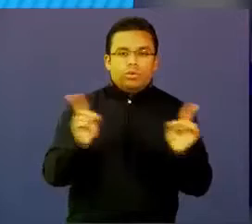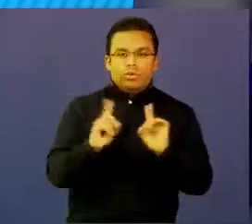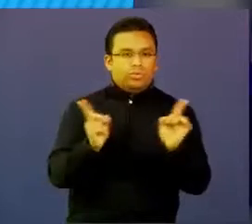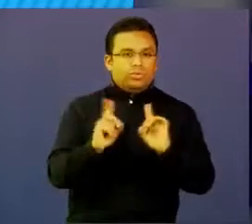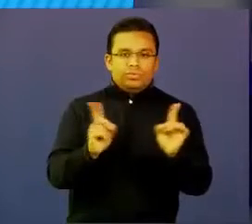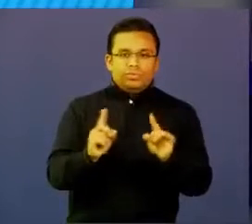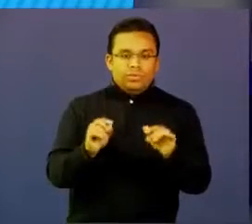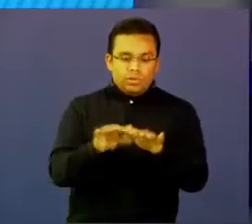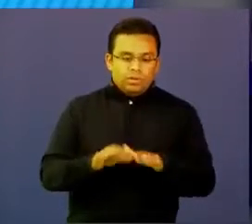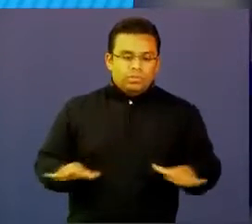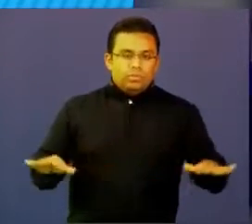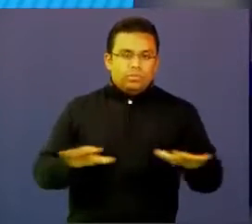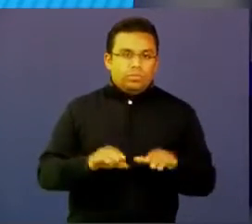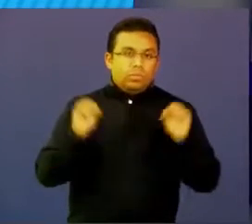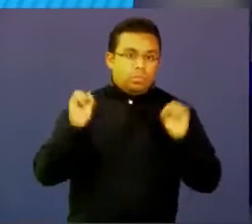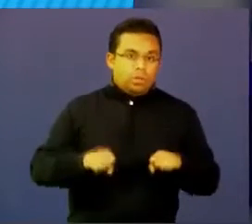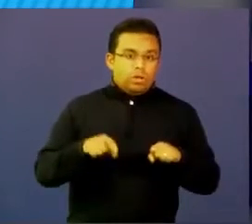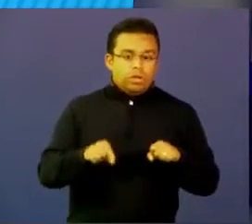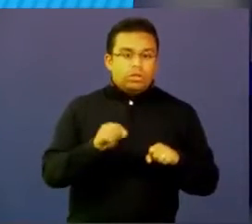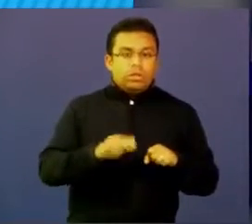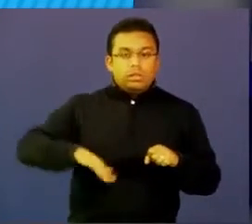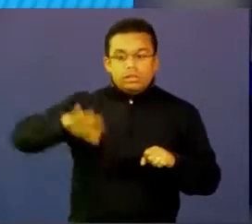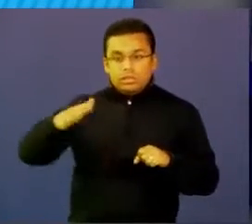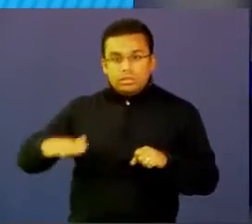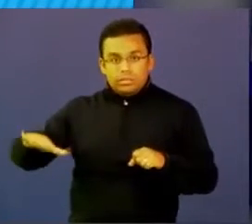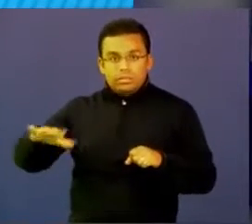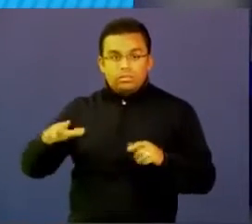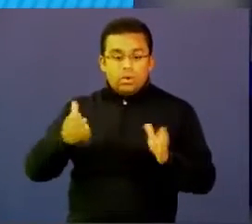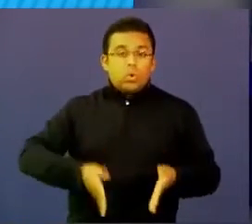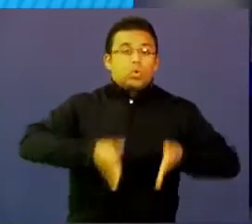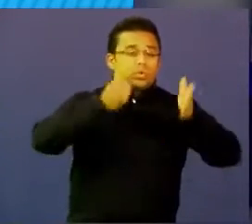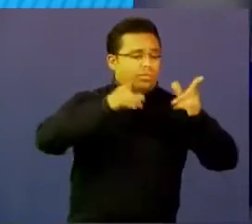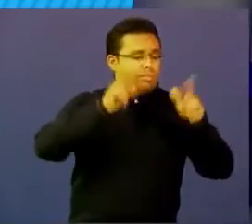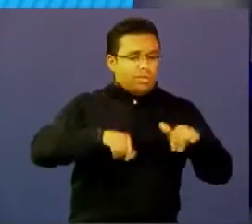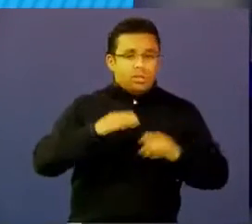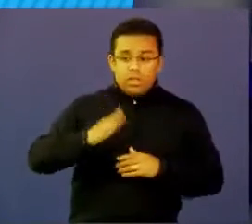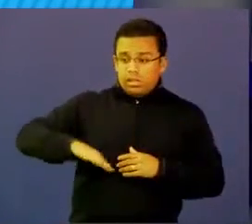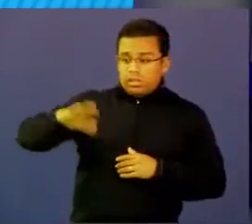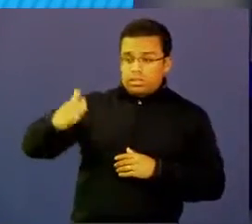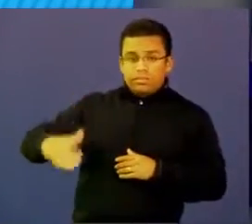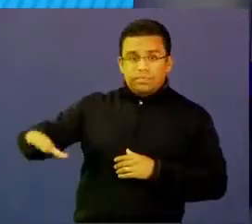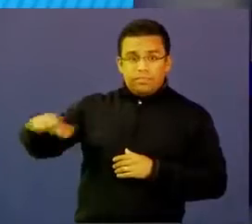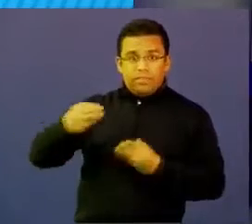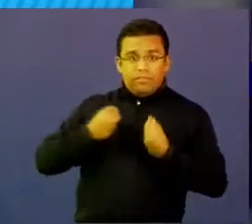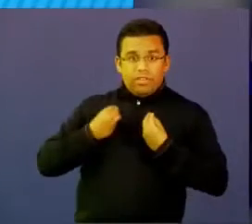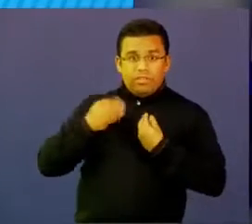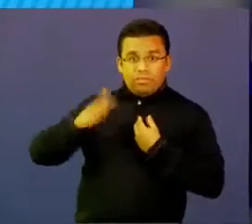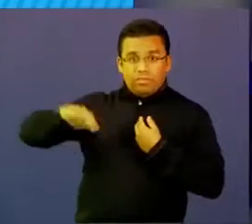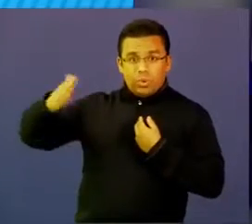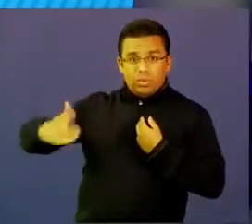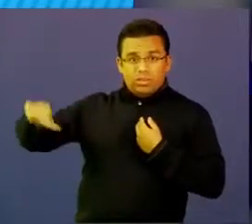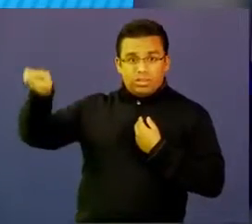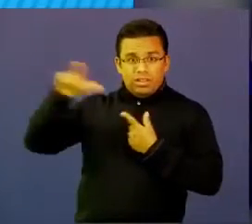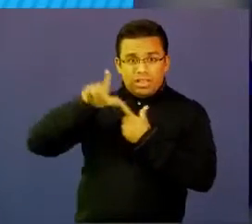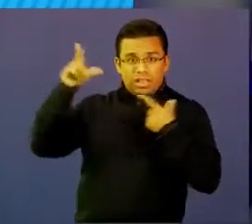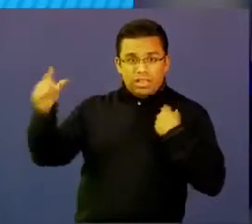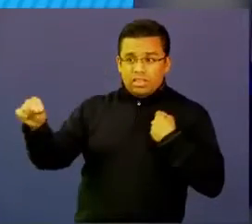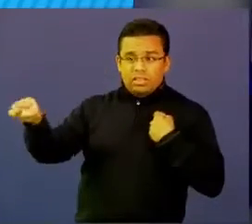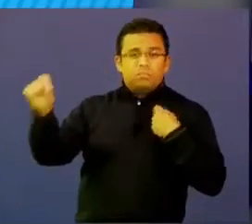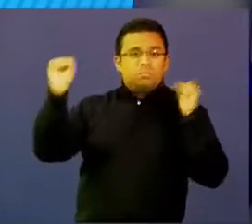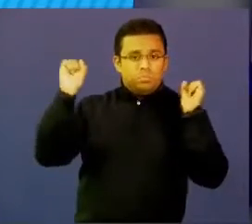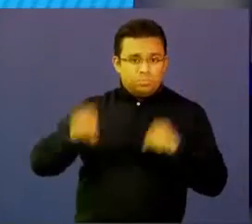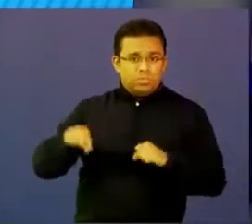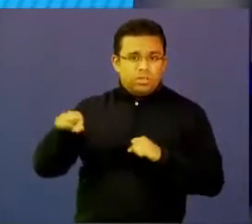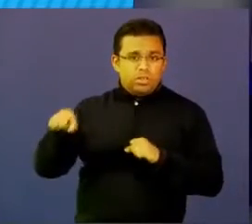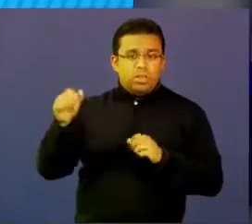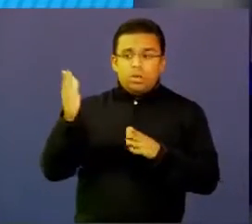como en lo urbano, de hecho, en lo rural hay una gran cantidad cuando ponía cada problema